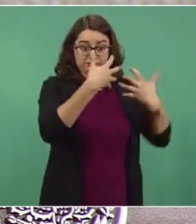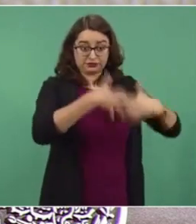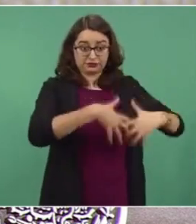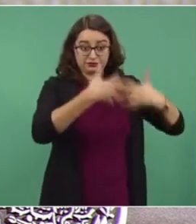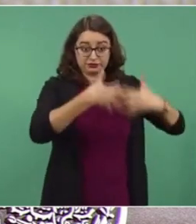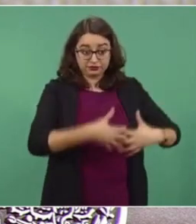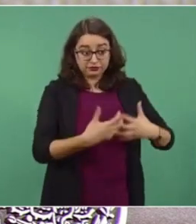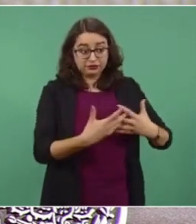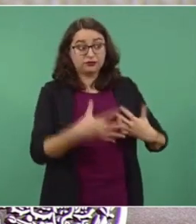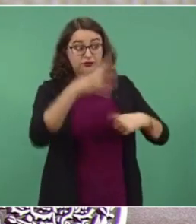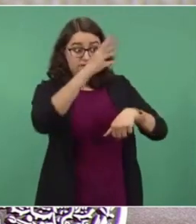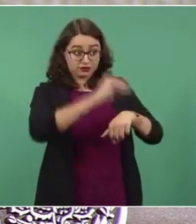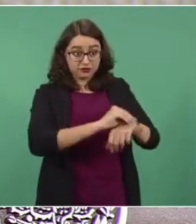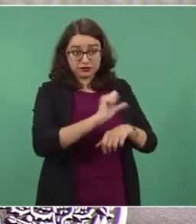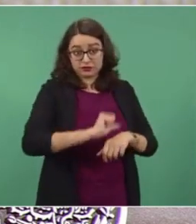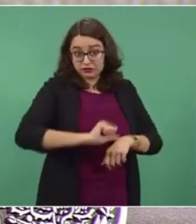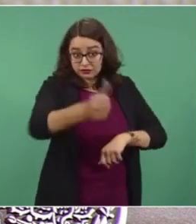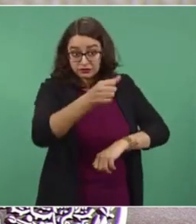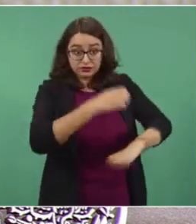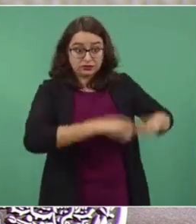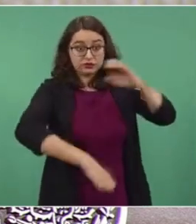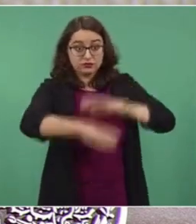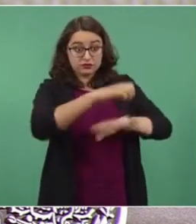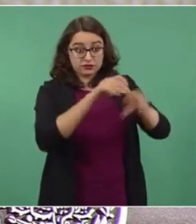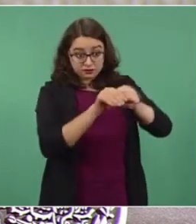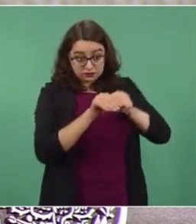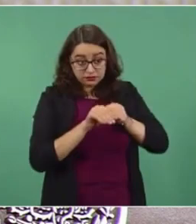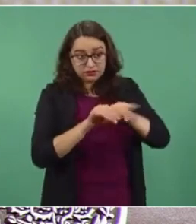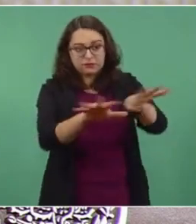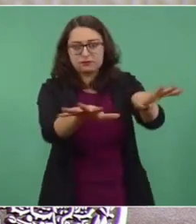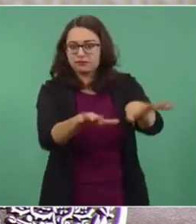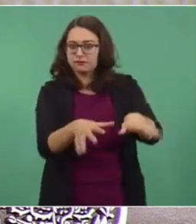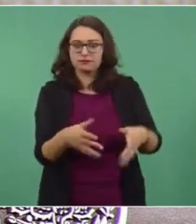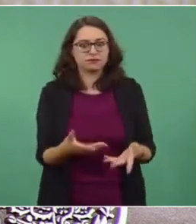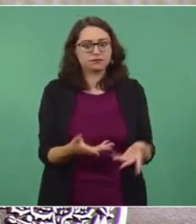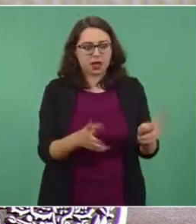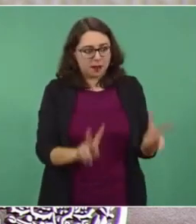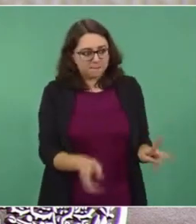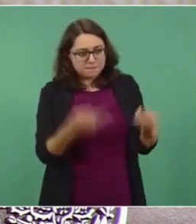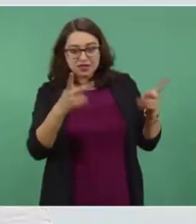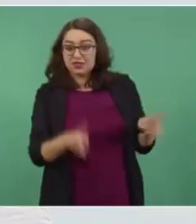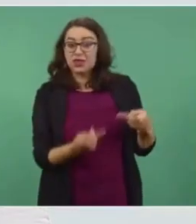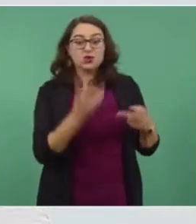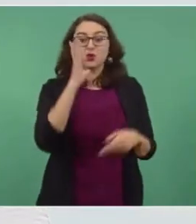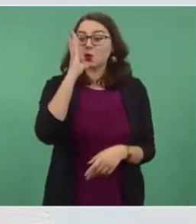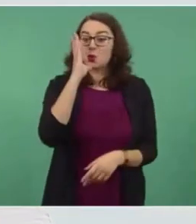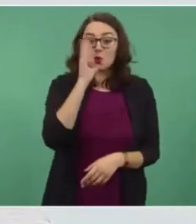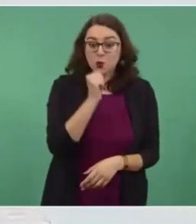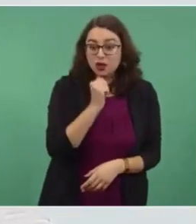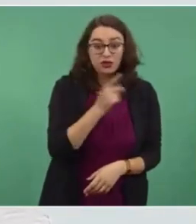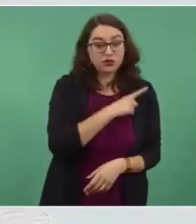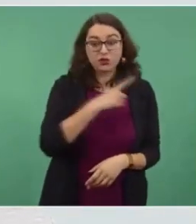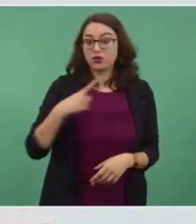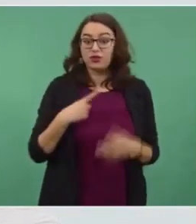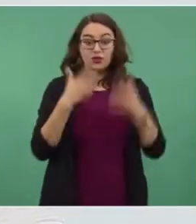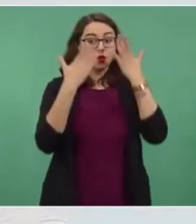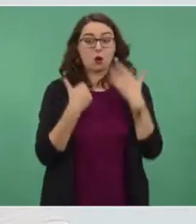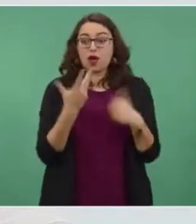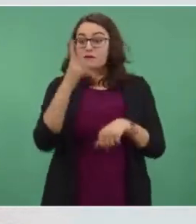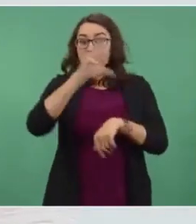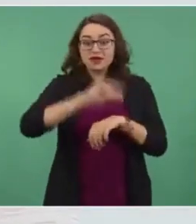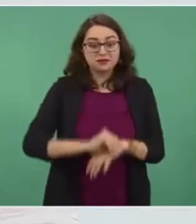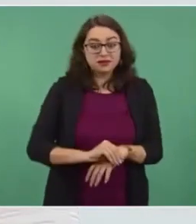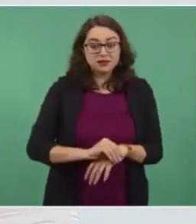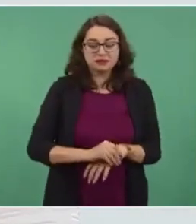con el permiso autorizado de suministro básico de vender electricidad. Si